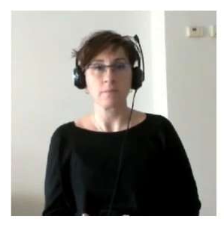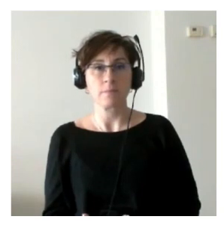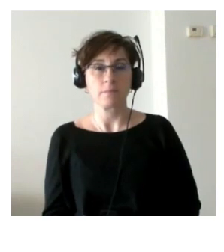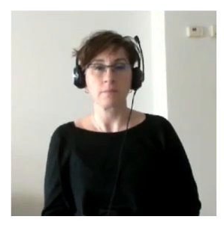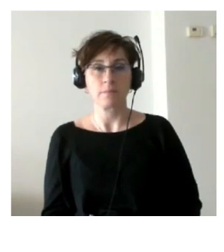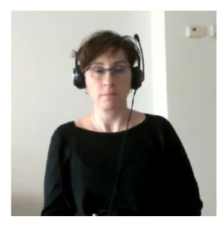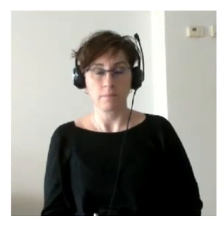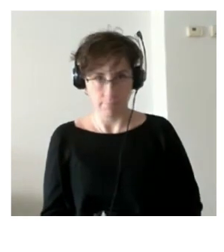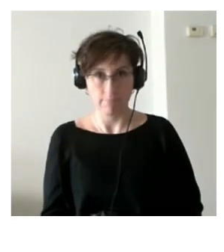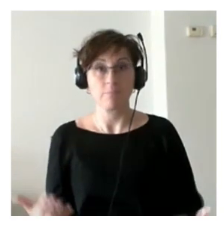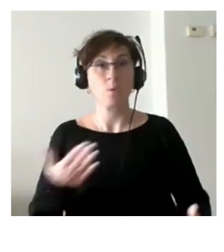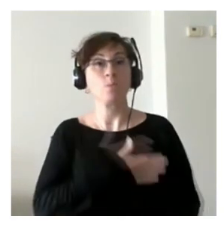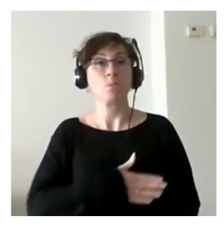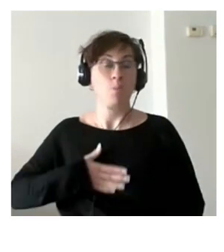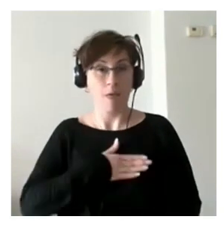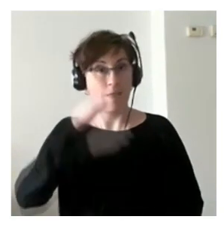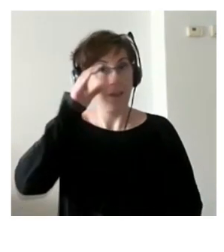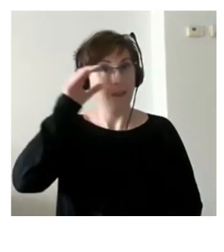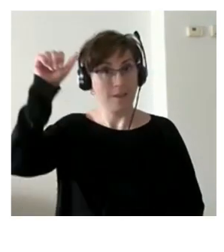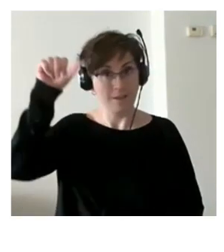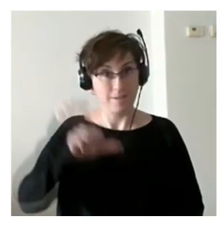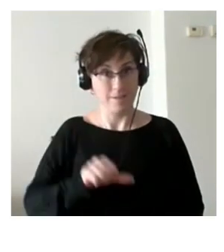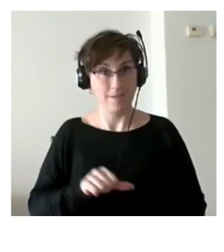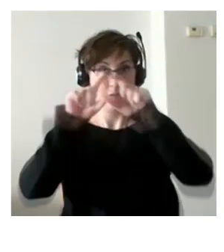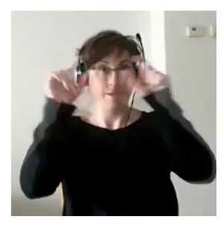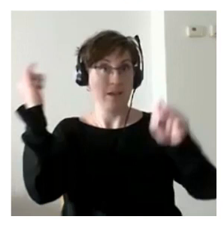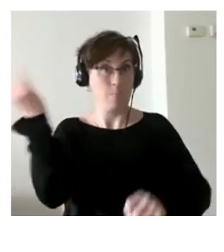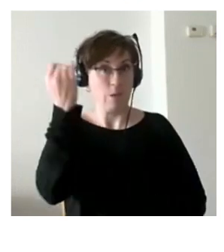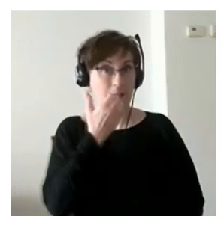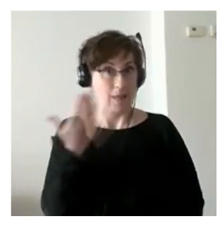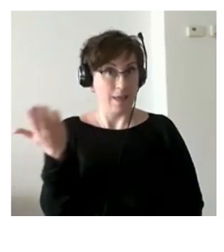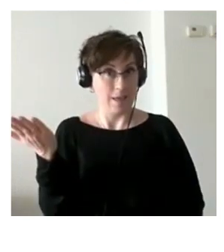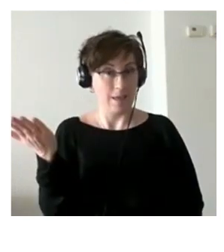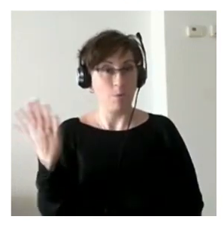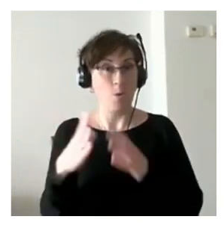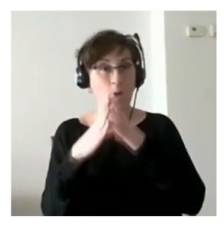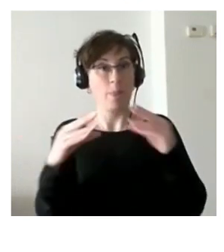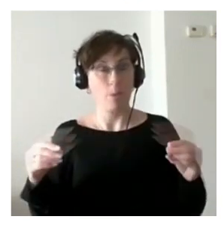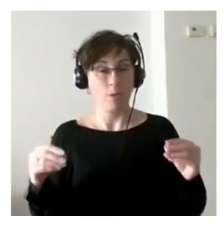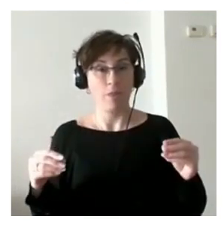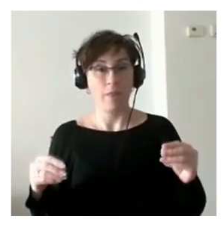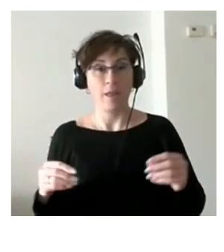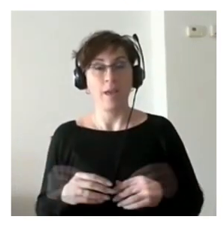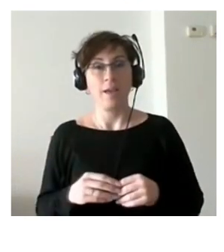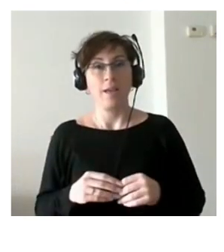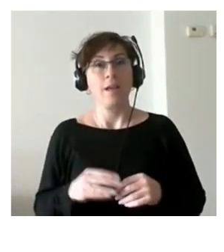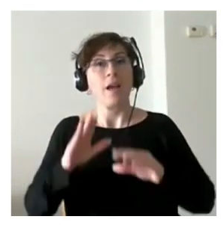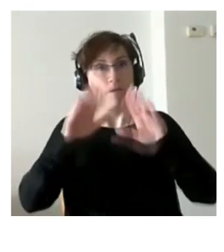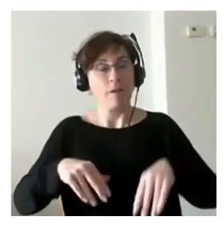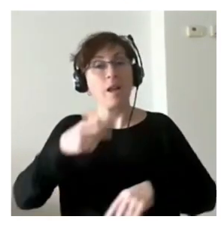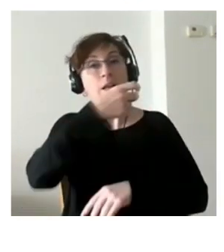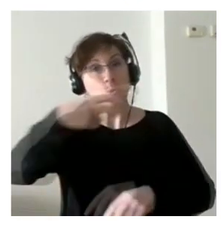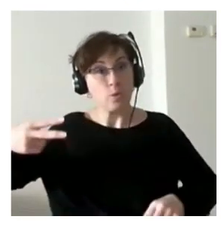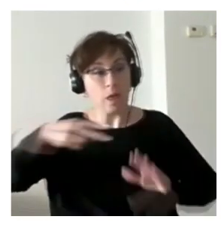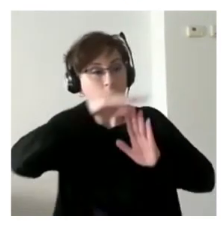bueno pues un placer más escuchar a empresarios como este de Andalucía en el que se ven los frutos que da este